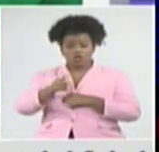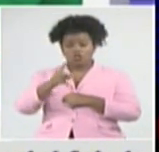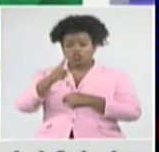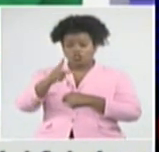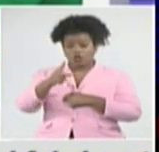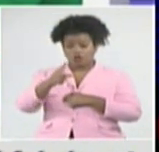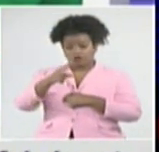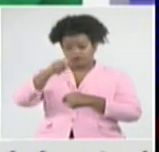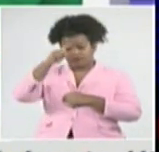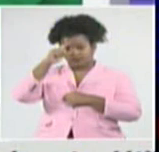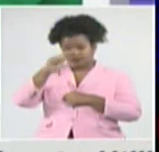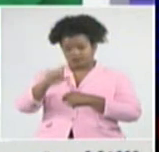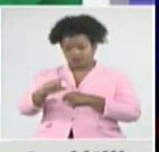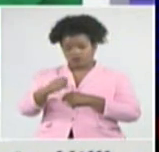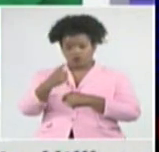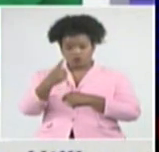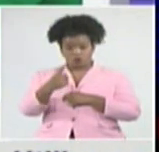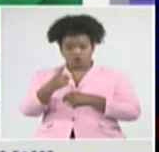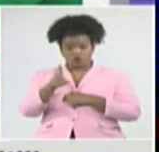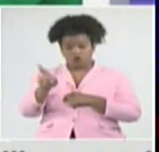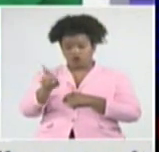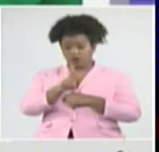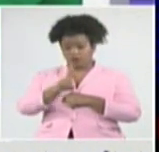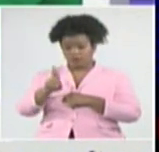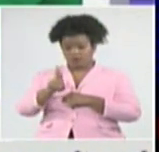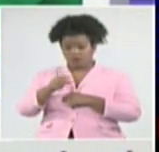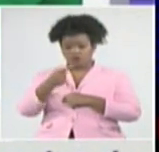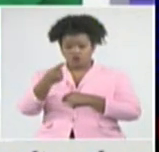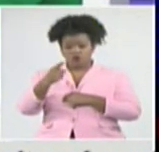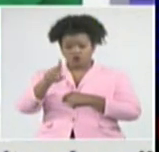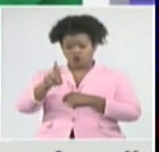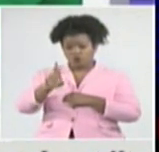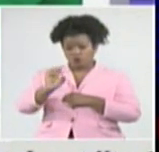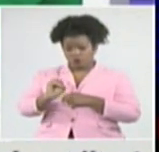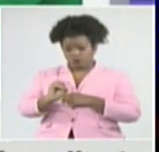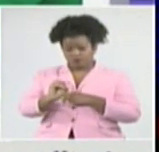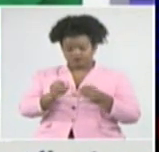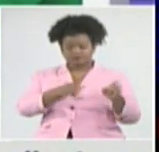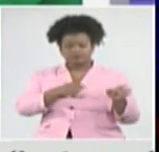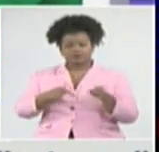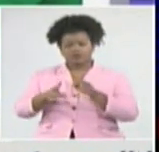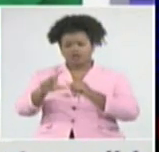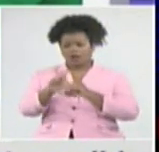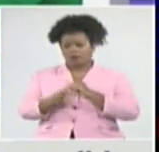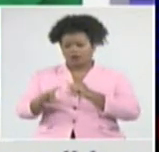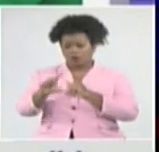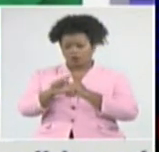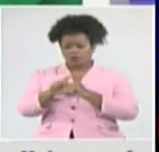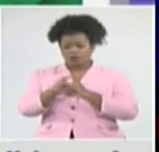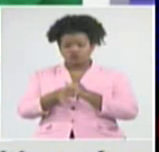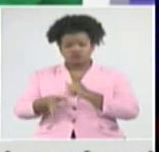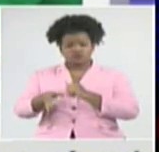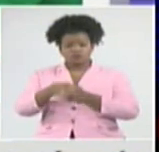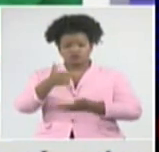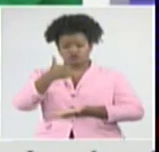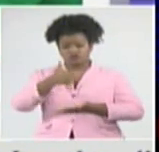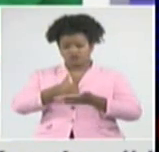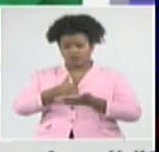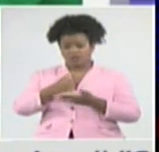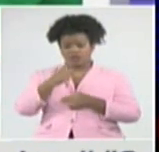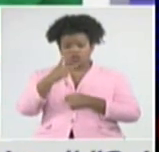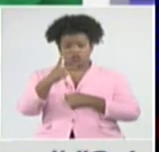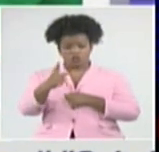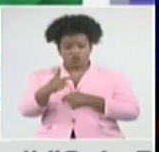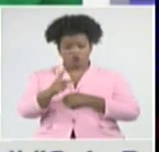Ranchuelo. En Camagüey, los cuatro fallecidos. Del municipio de Camagüey, dos de Guaymano y